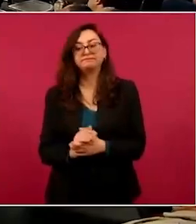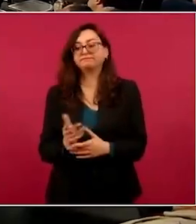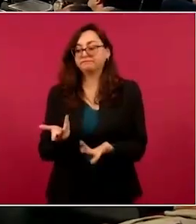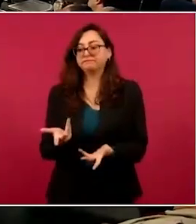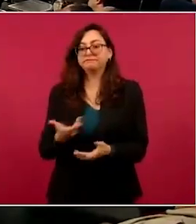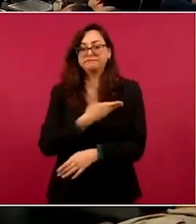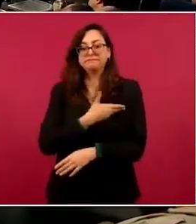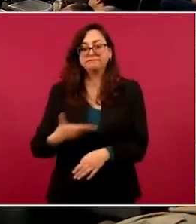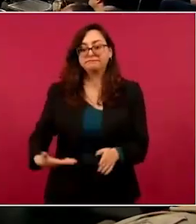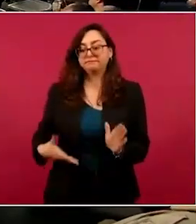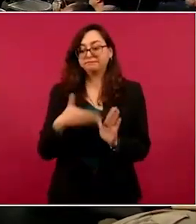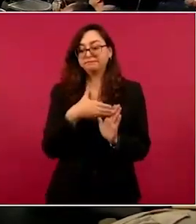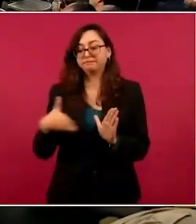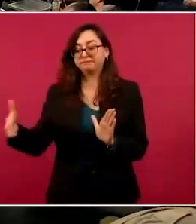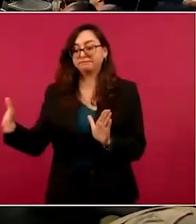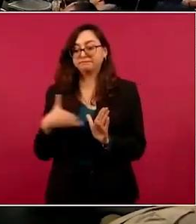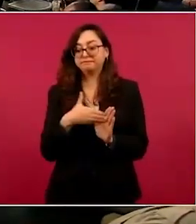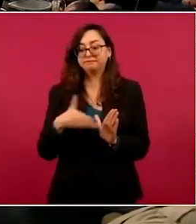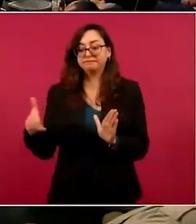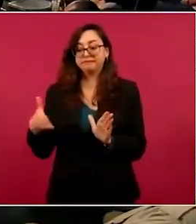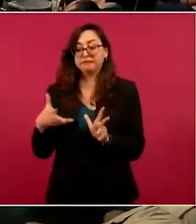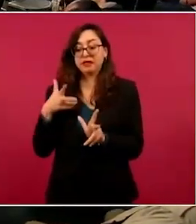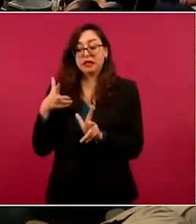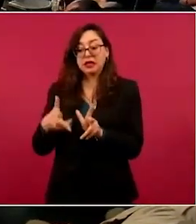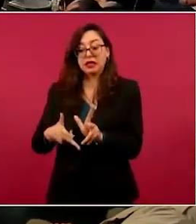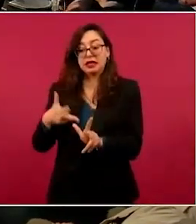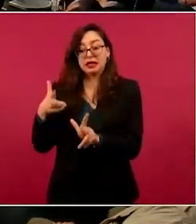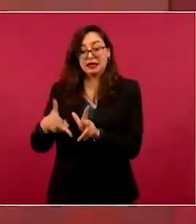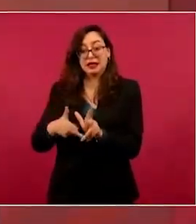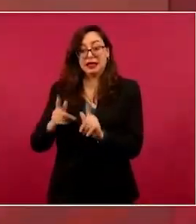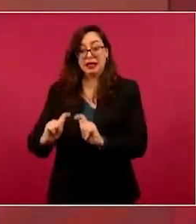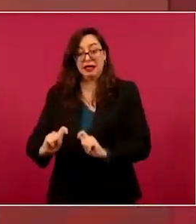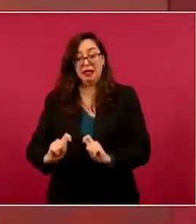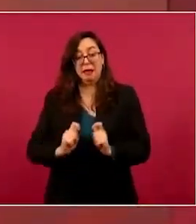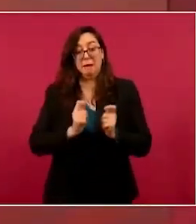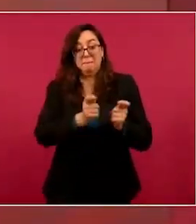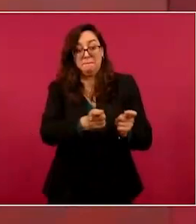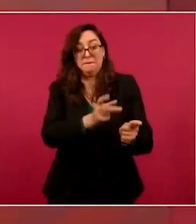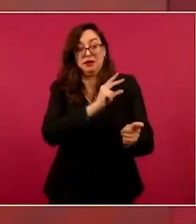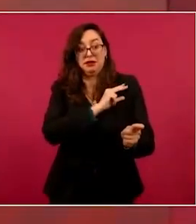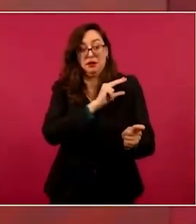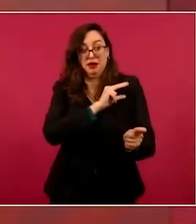nacionales que el presidente Cedillo privatizó